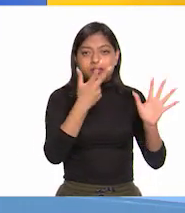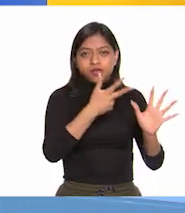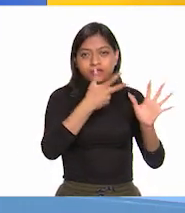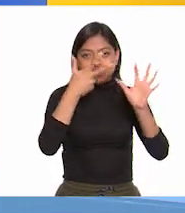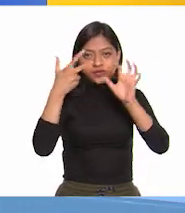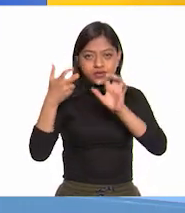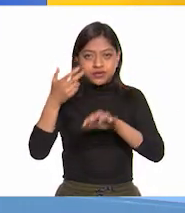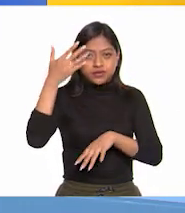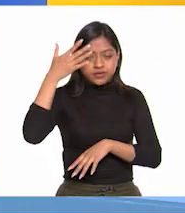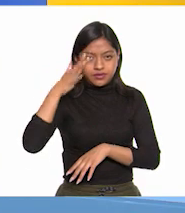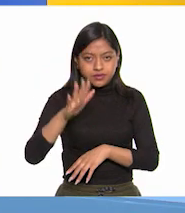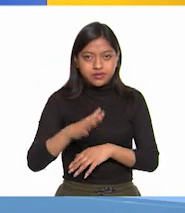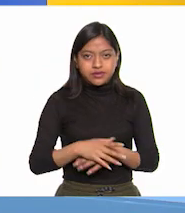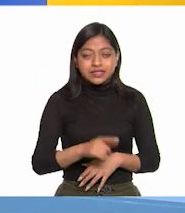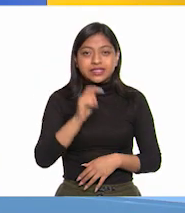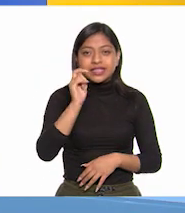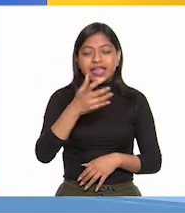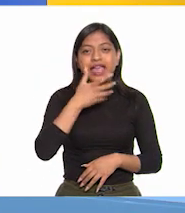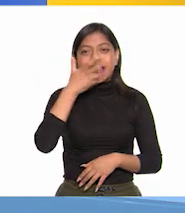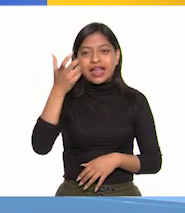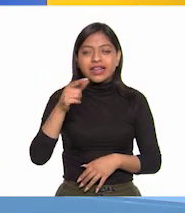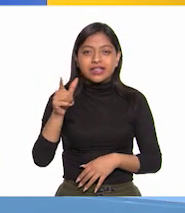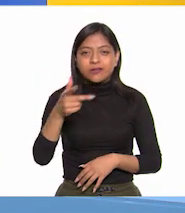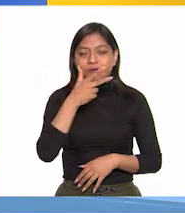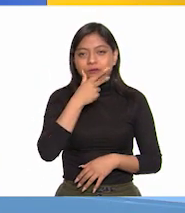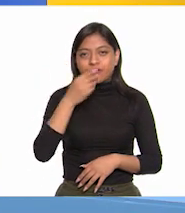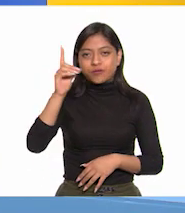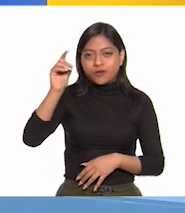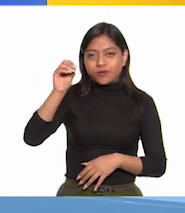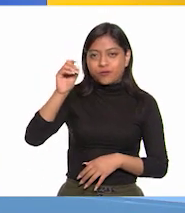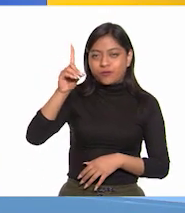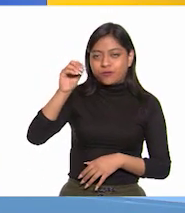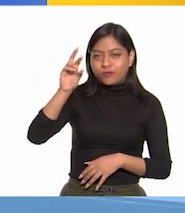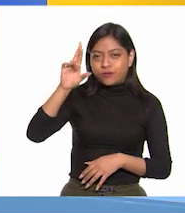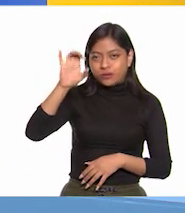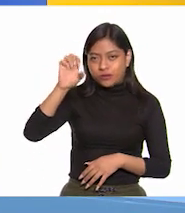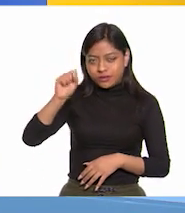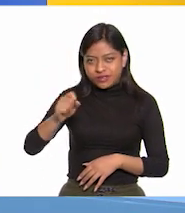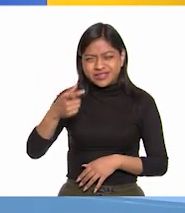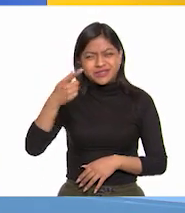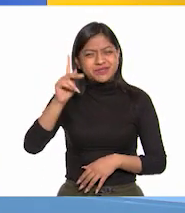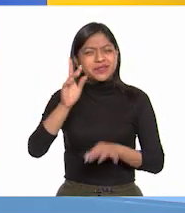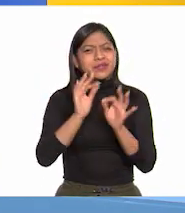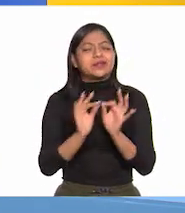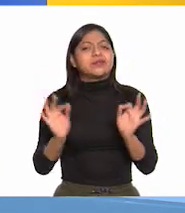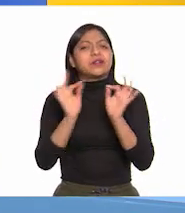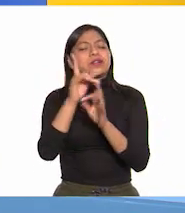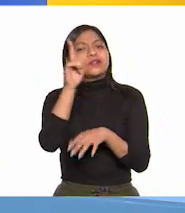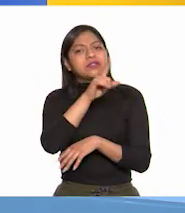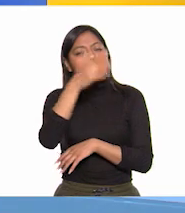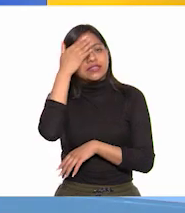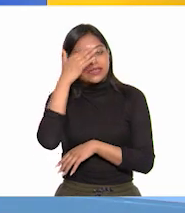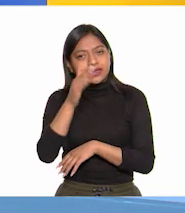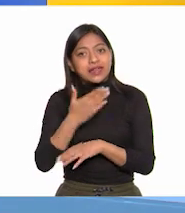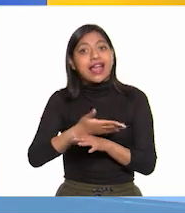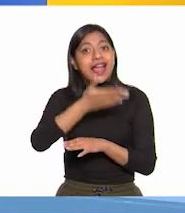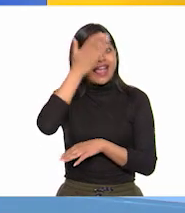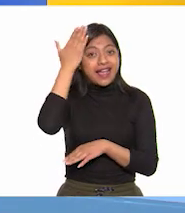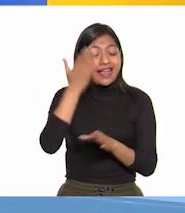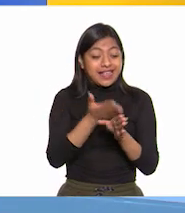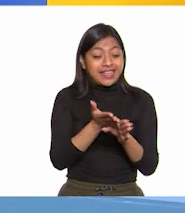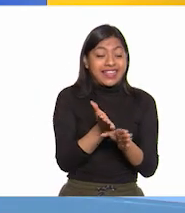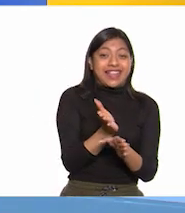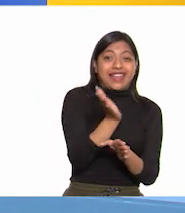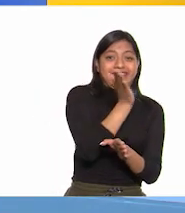con el famoso grito de Dolores. Sin embargo, es importante mencionar que desde antes comenzaron a